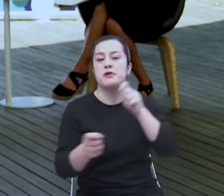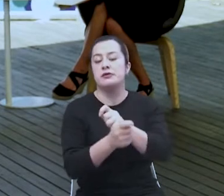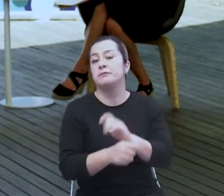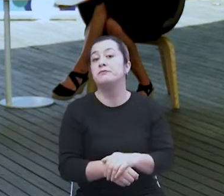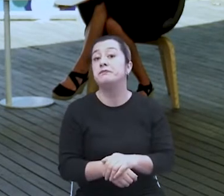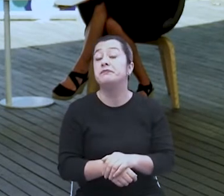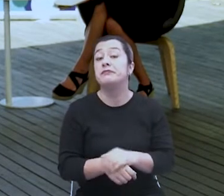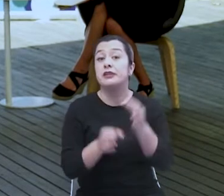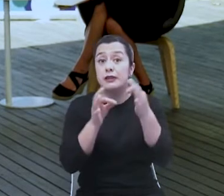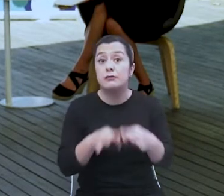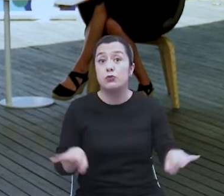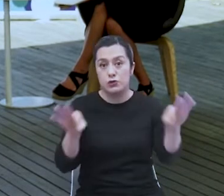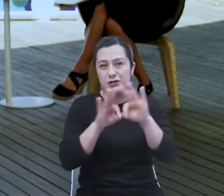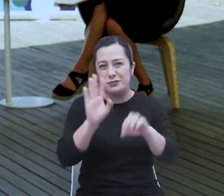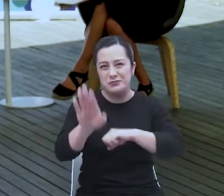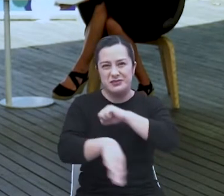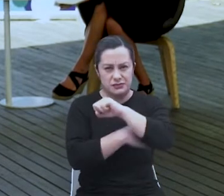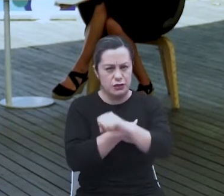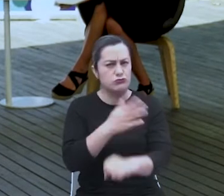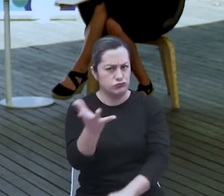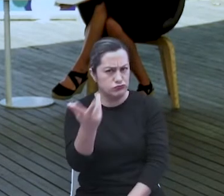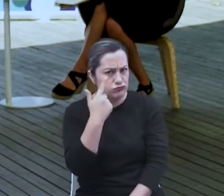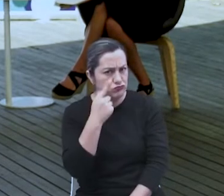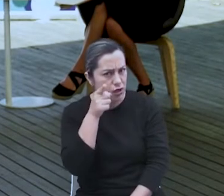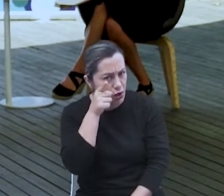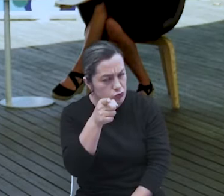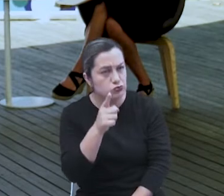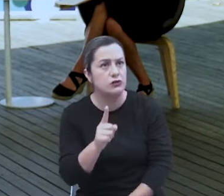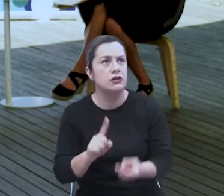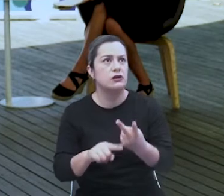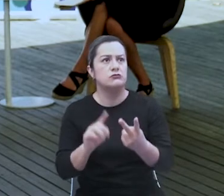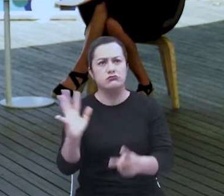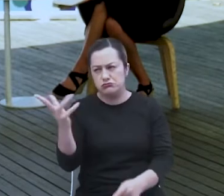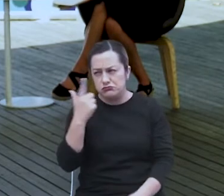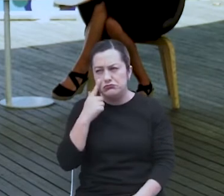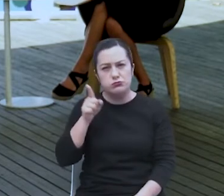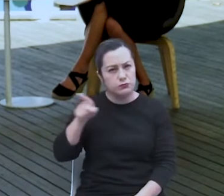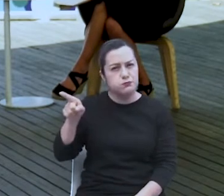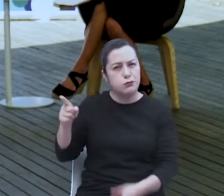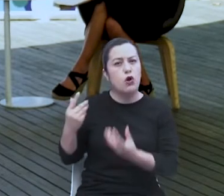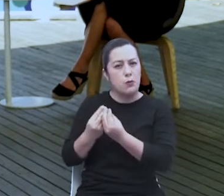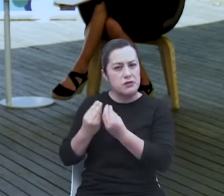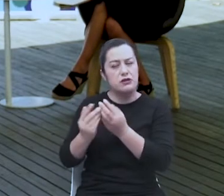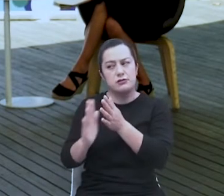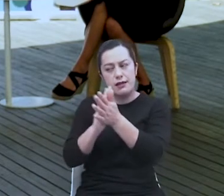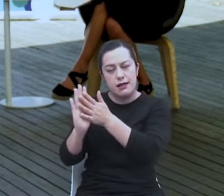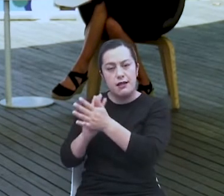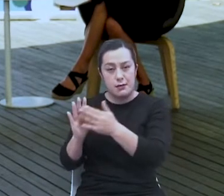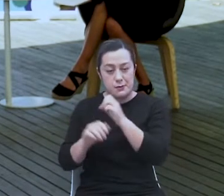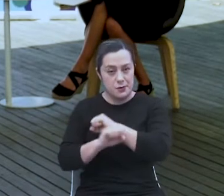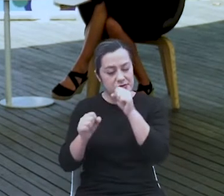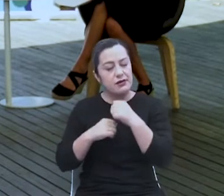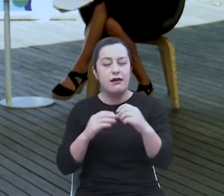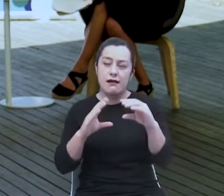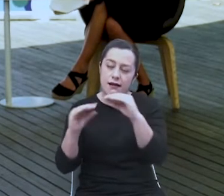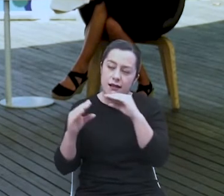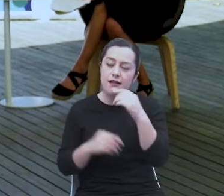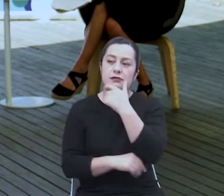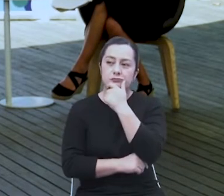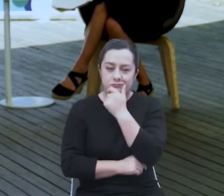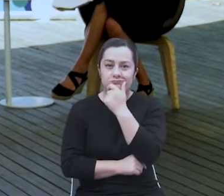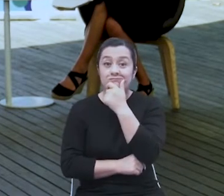importante, Ministra, y lo he escuchado, se lo he escuchado a usted, y a otros de mis compañeros hoy en esta mañana, y qué tan